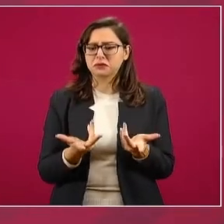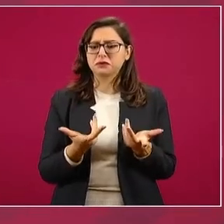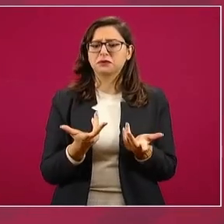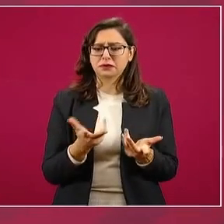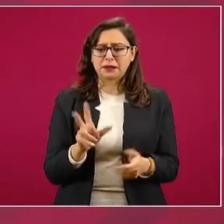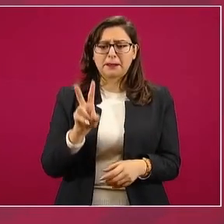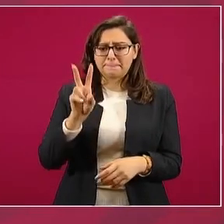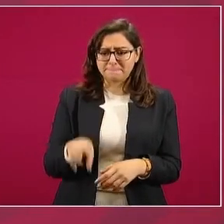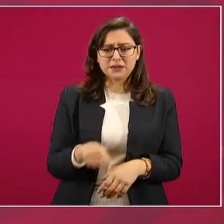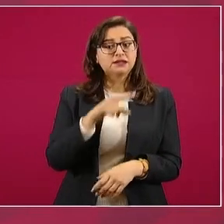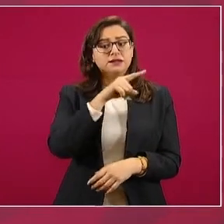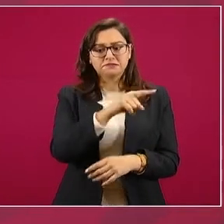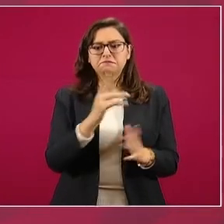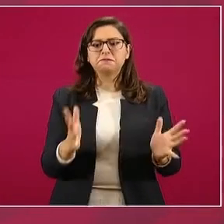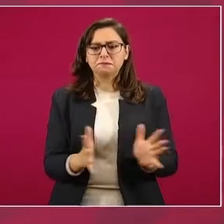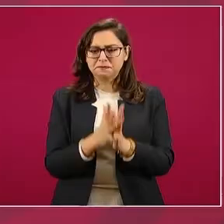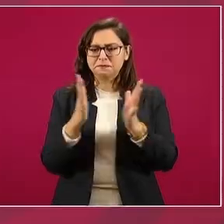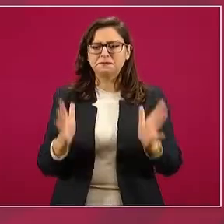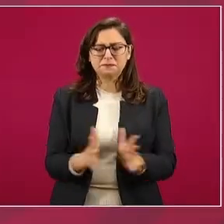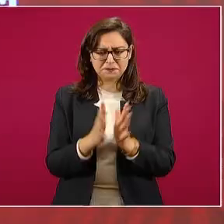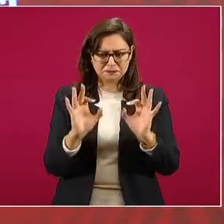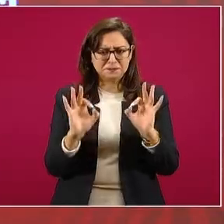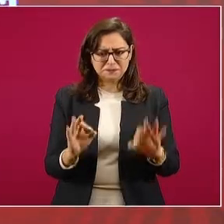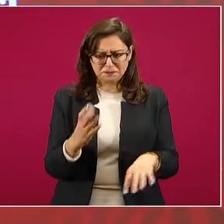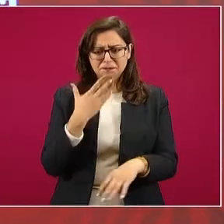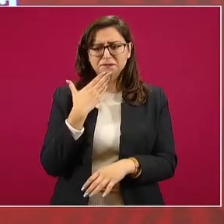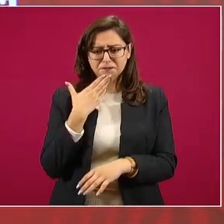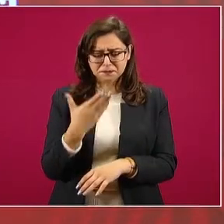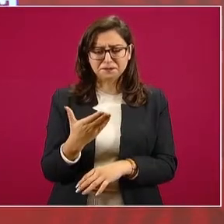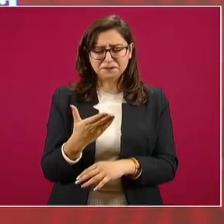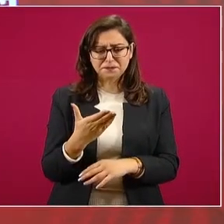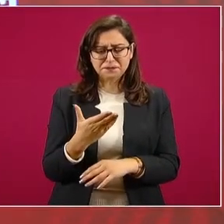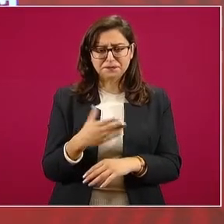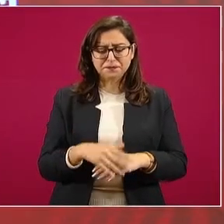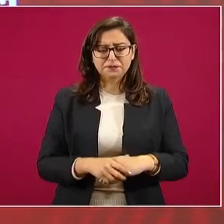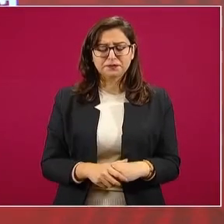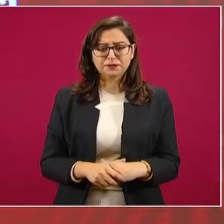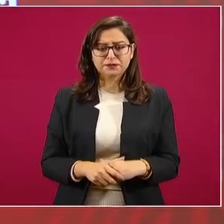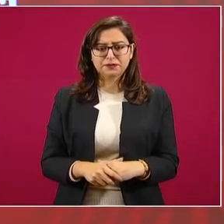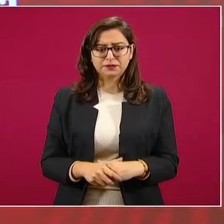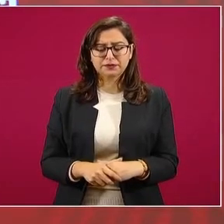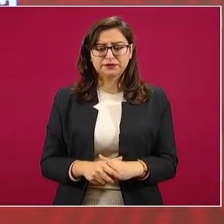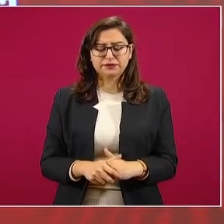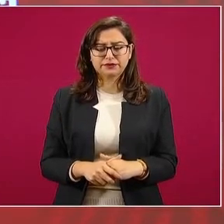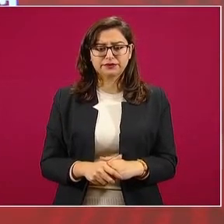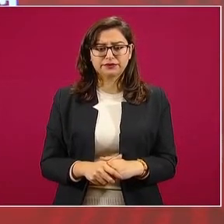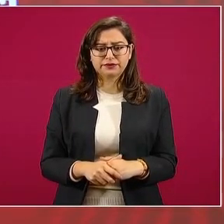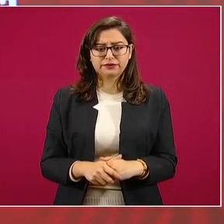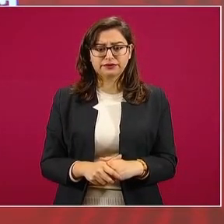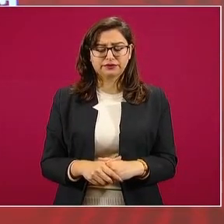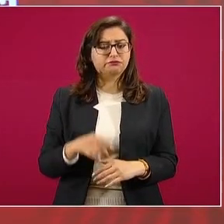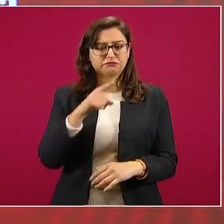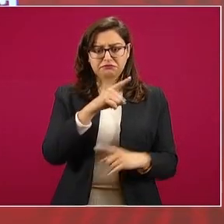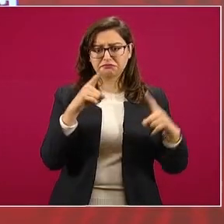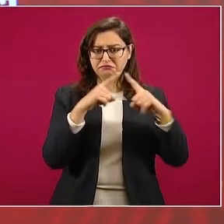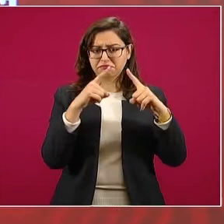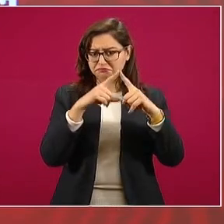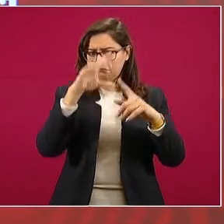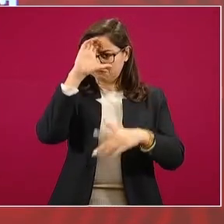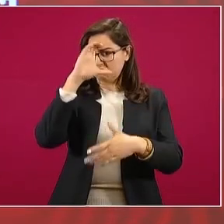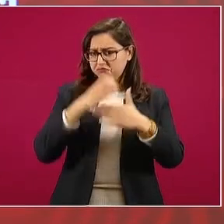participación de la jerarquía católica.